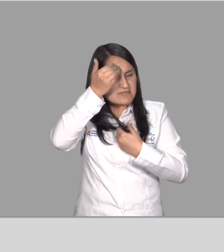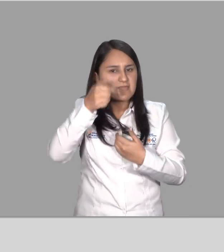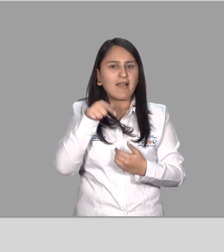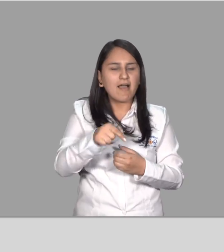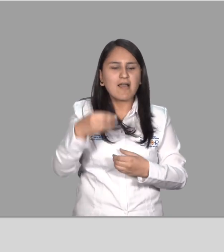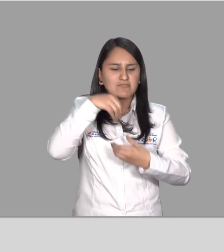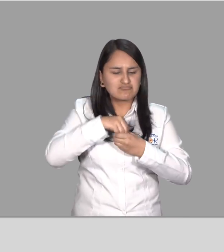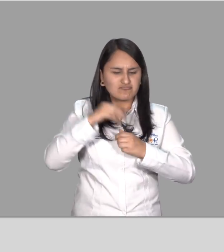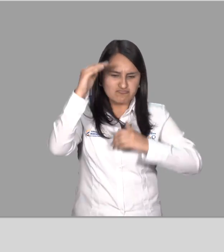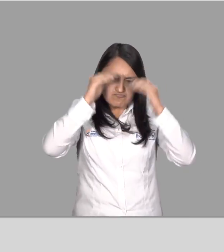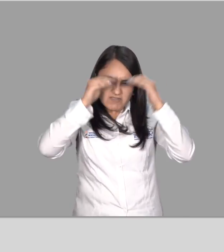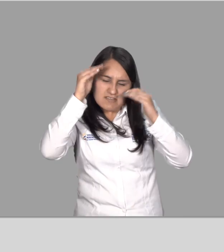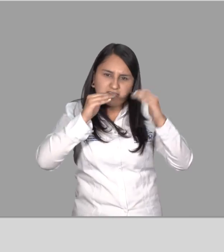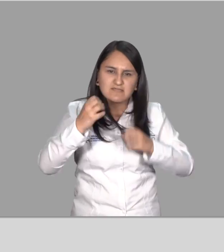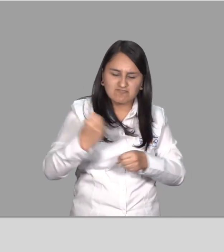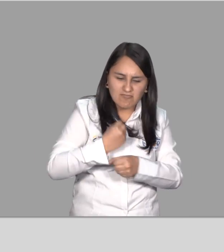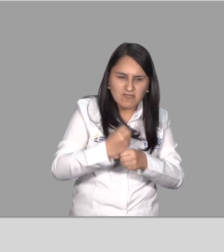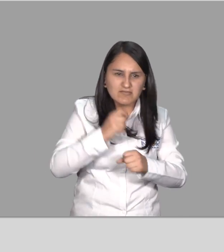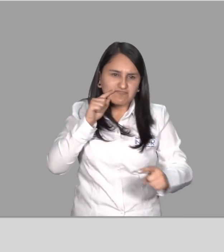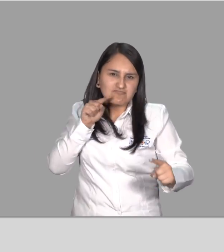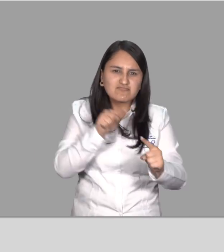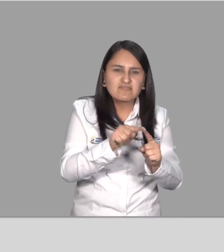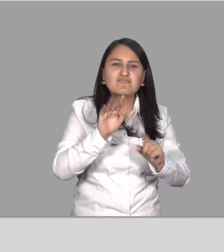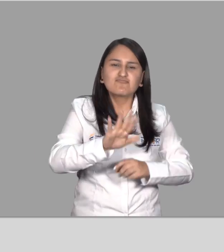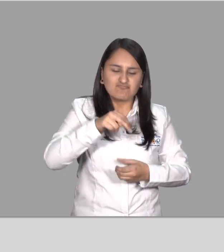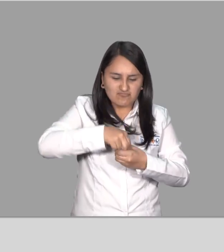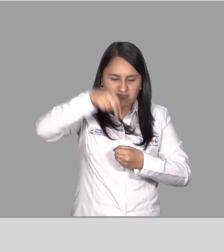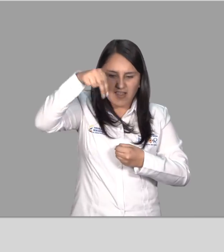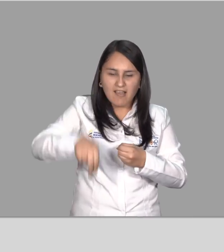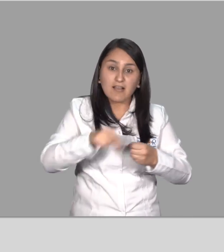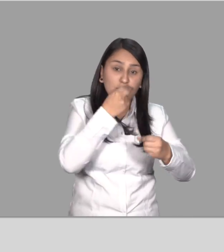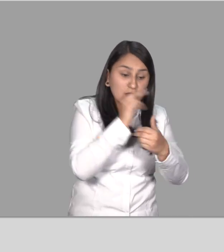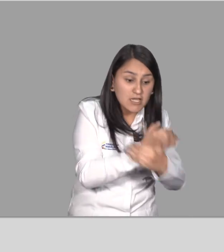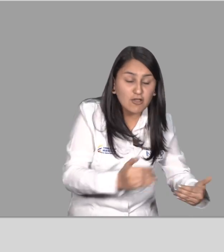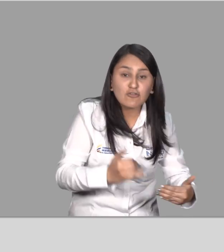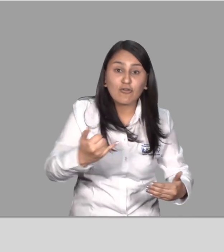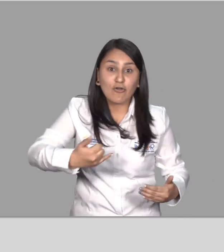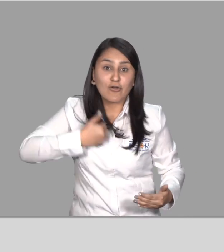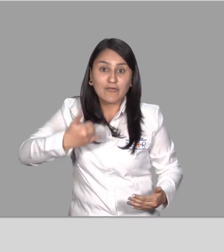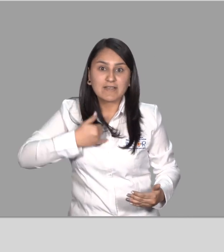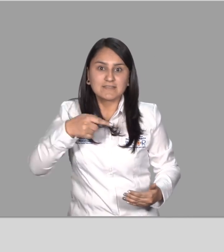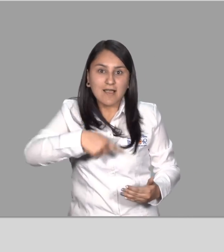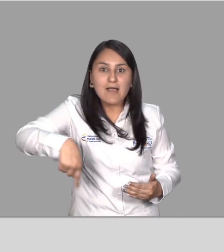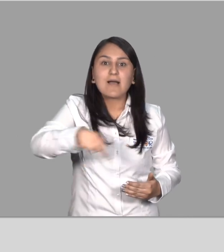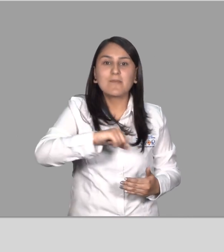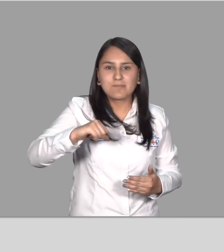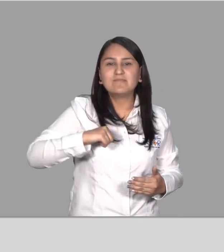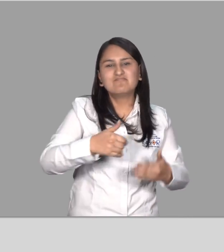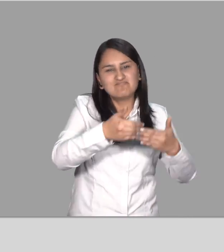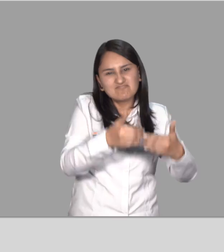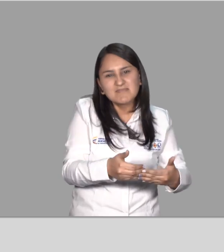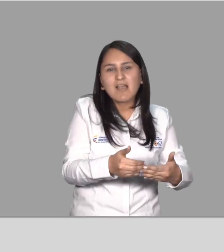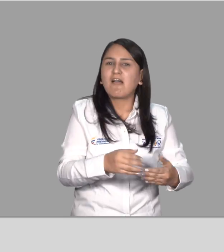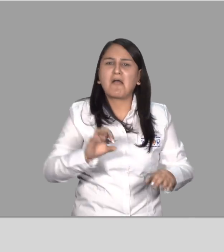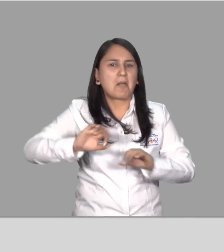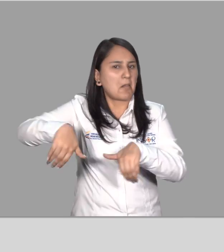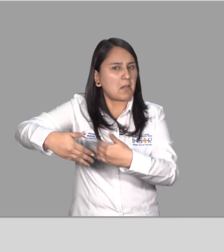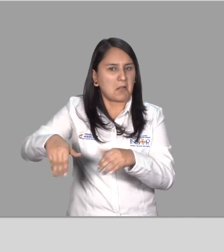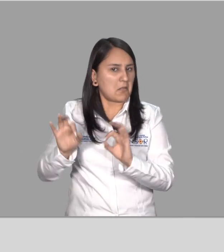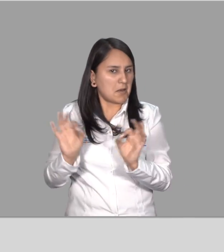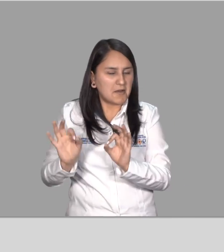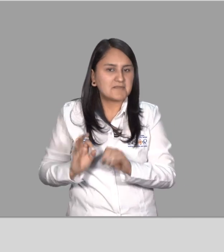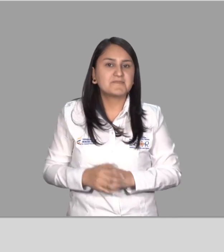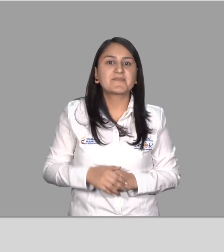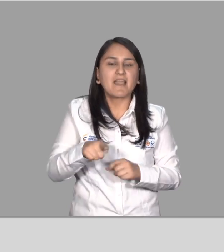Desarrollando competencias laborales específicas y ciudadanas a niños y jóvenes Con o sin necesidades educativas